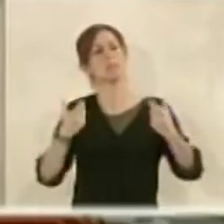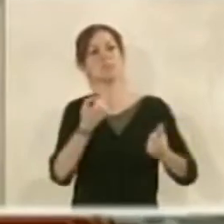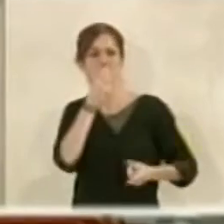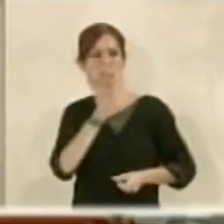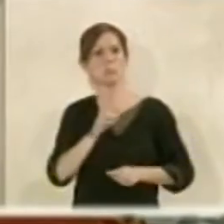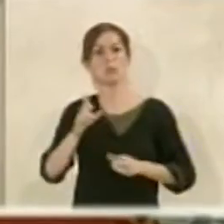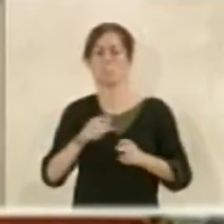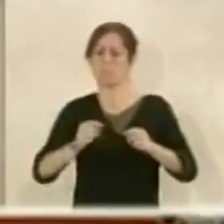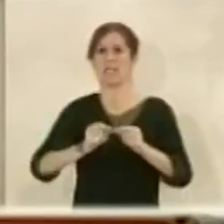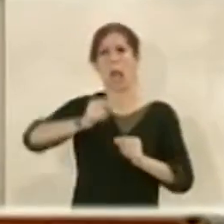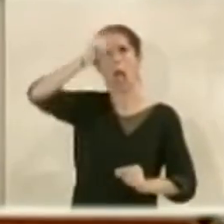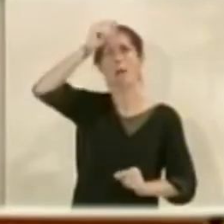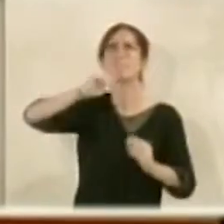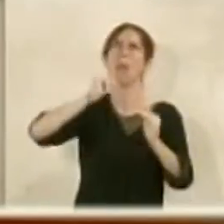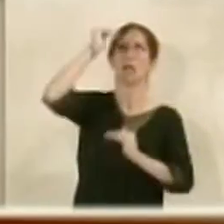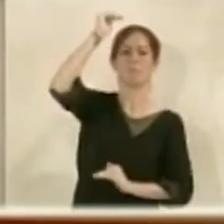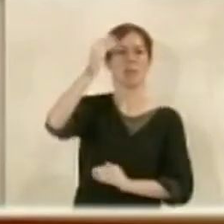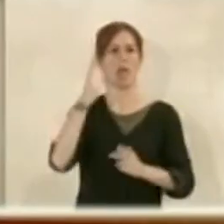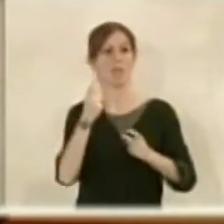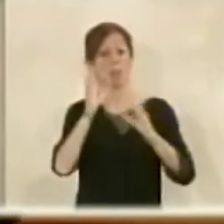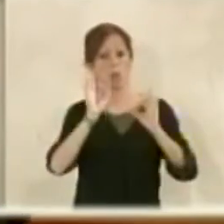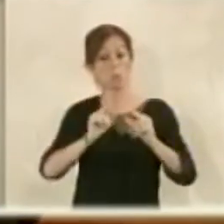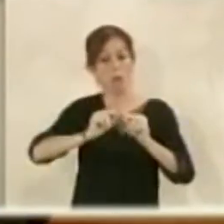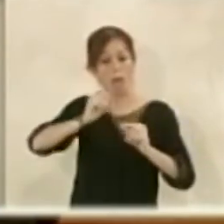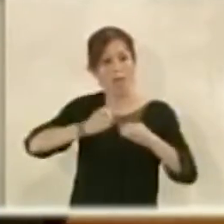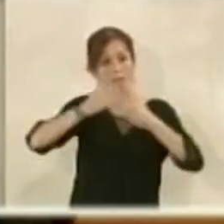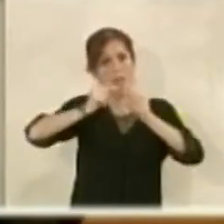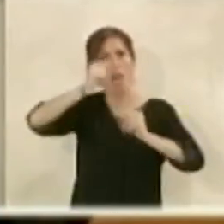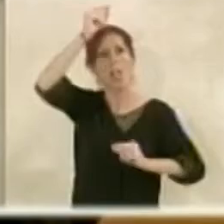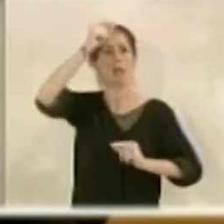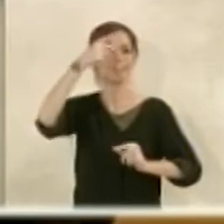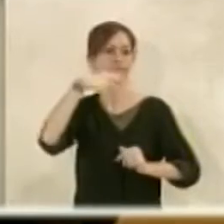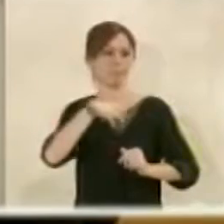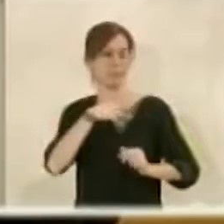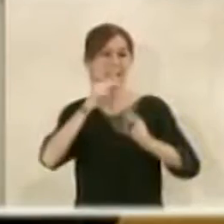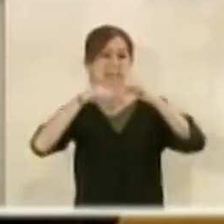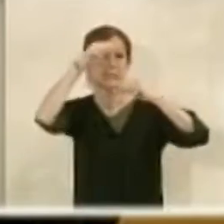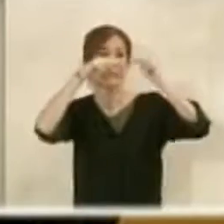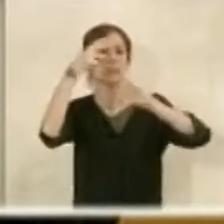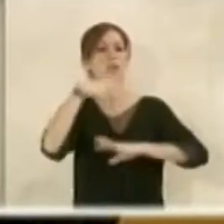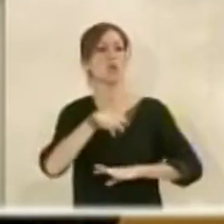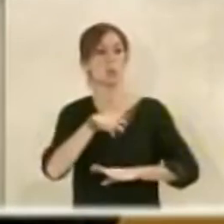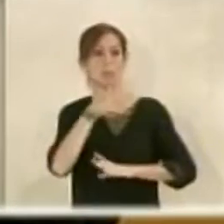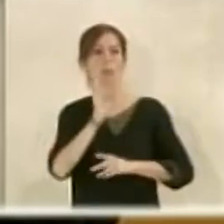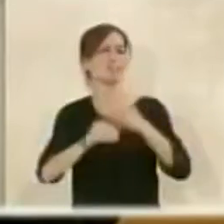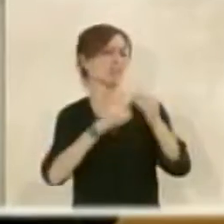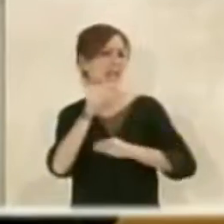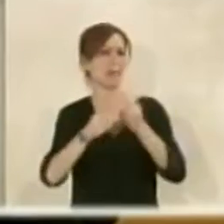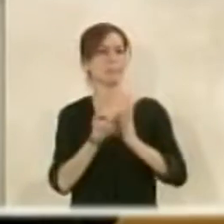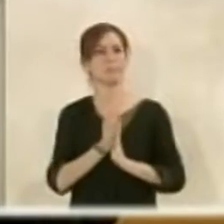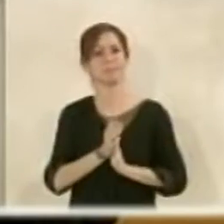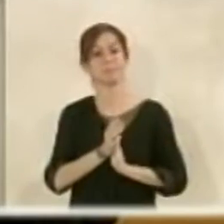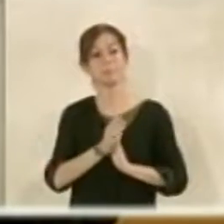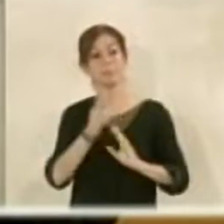vamos a buscar más altura. ¿Qué pasa? Pues que esa altura no es posible por el tema del plan. ¿Qué se hace o qué se